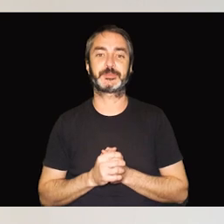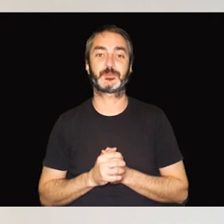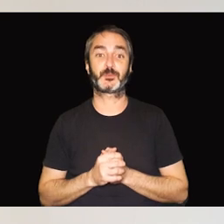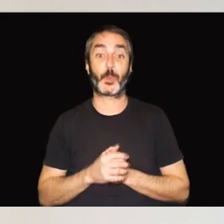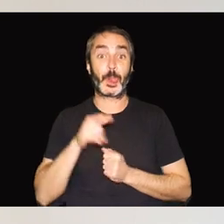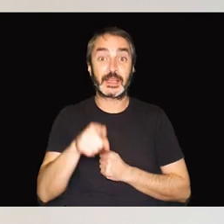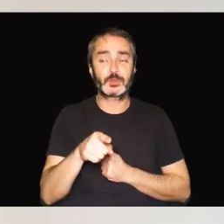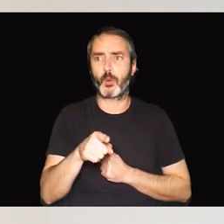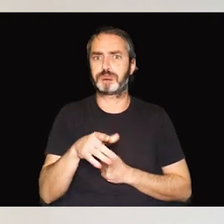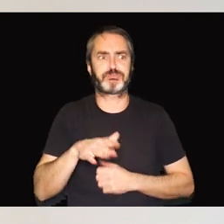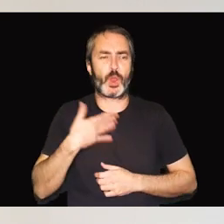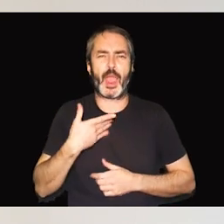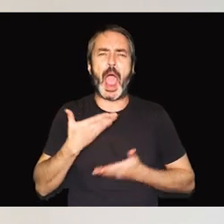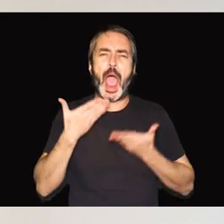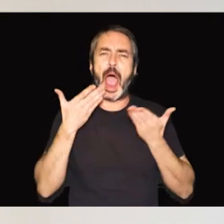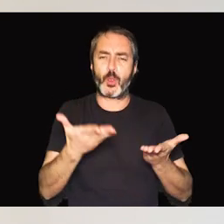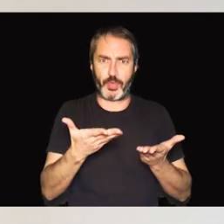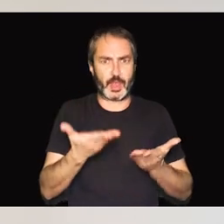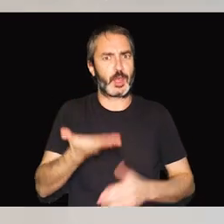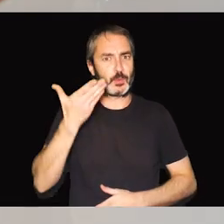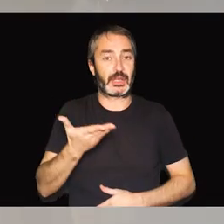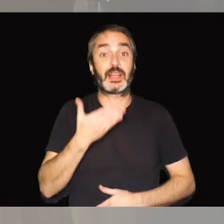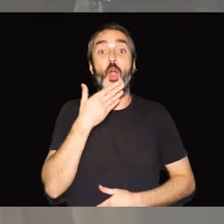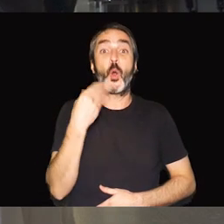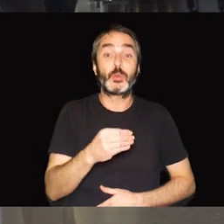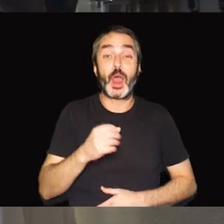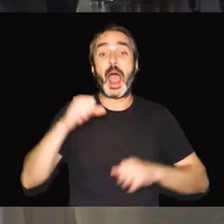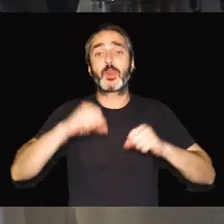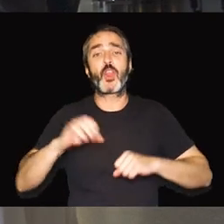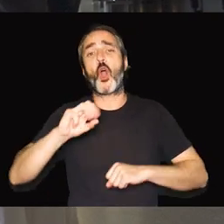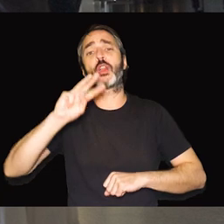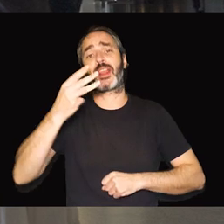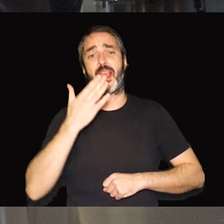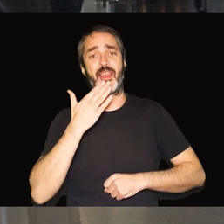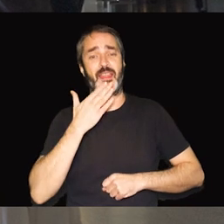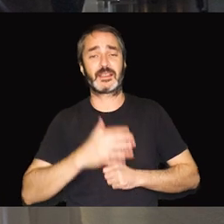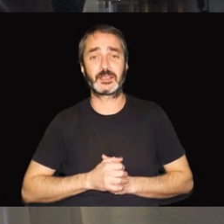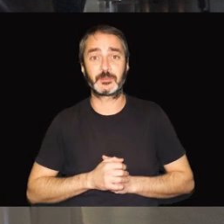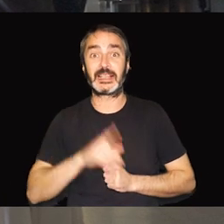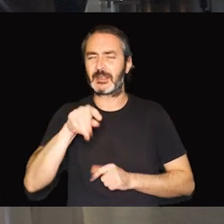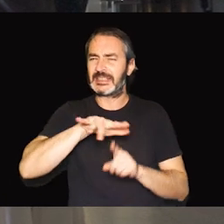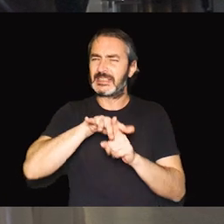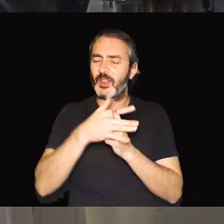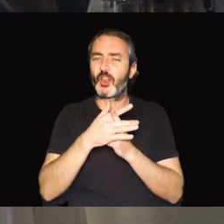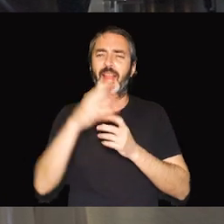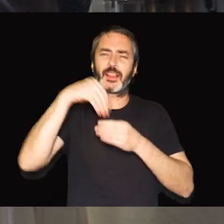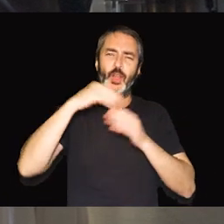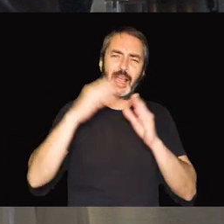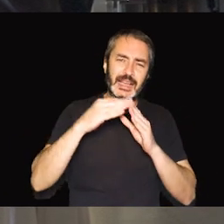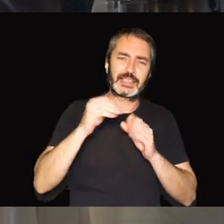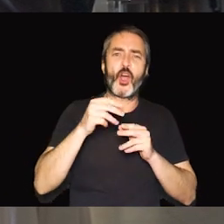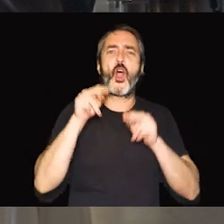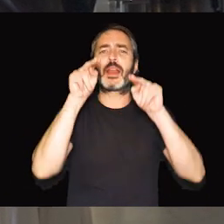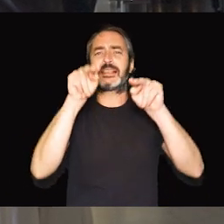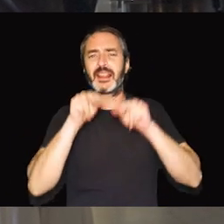Estos pueden ser de gran ayuda en cualquier momento de la vida, juventud, adultez o tercera edad, y en situaciones sea en el hogar, en el centro